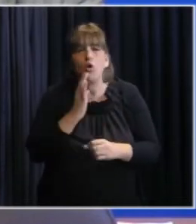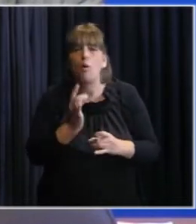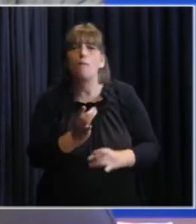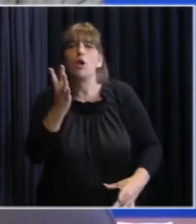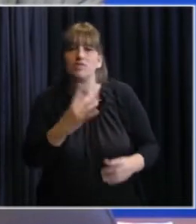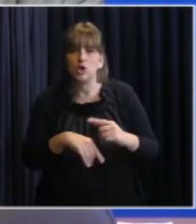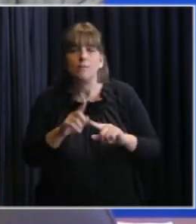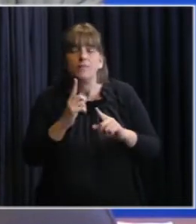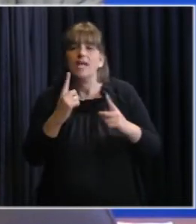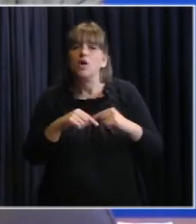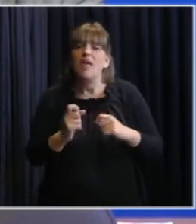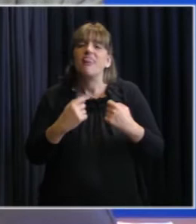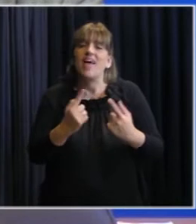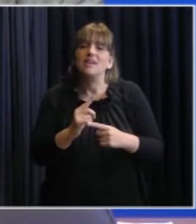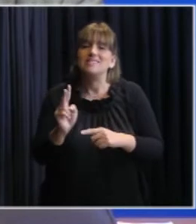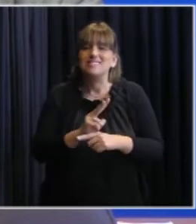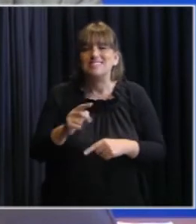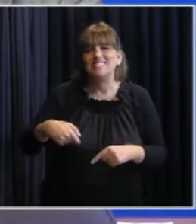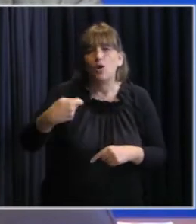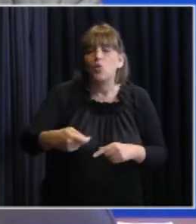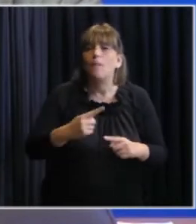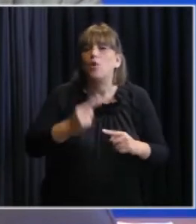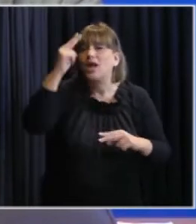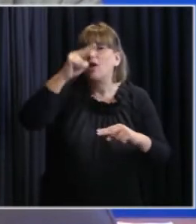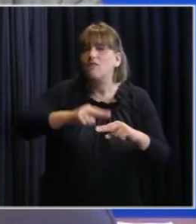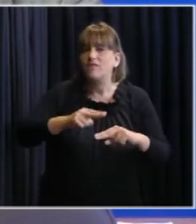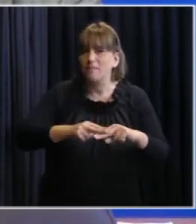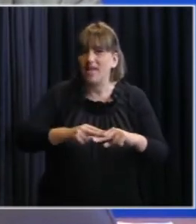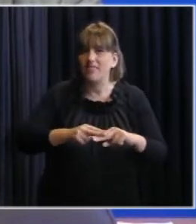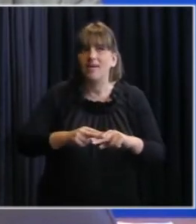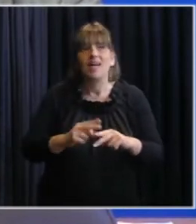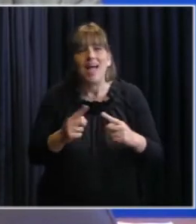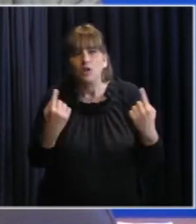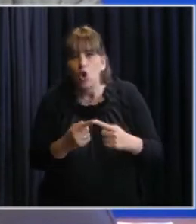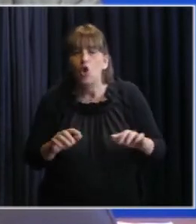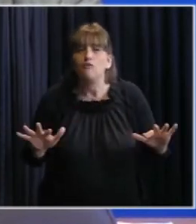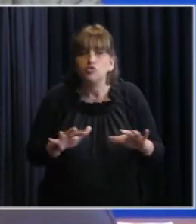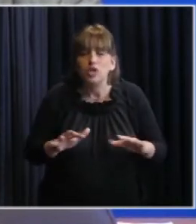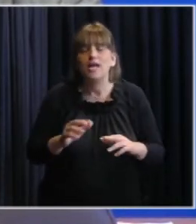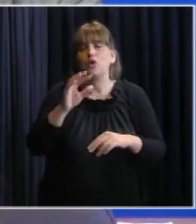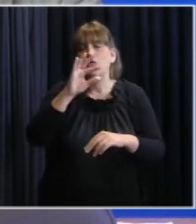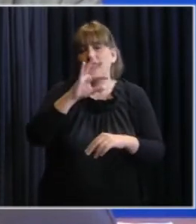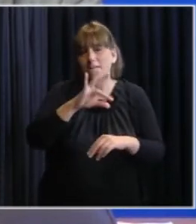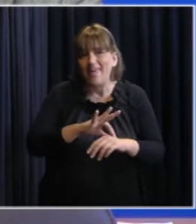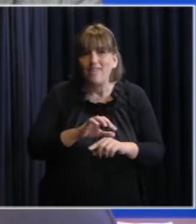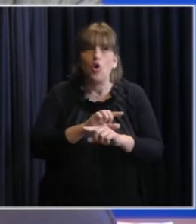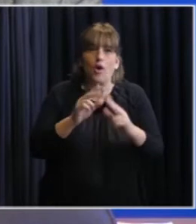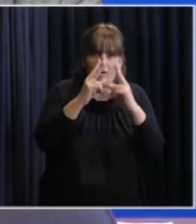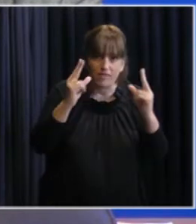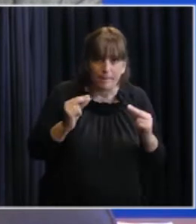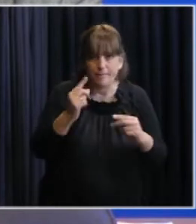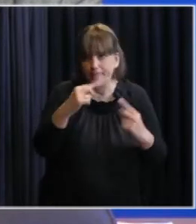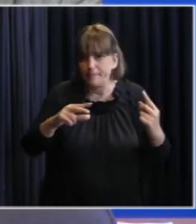y se le va a dar la cobertura del Seguro por Enfermedad a los trabajadores médicos y no médicos del sector privado